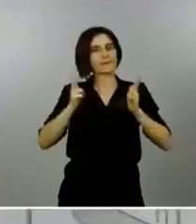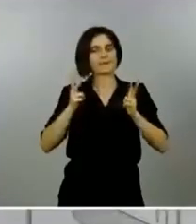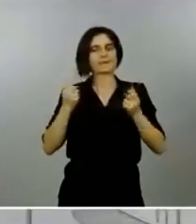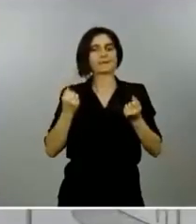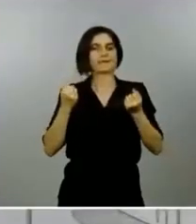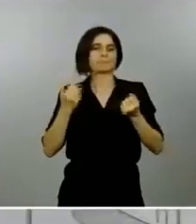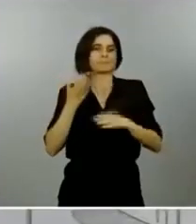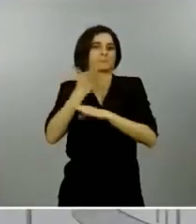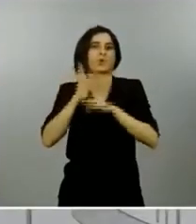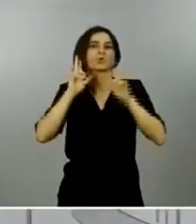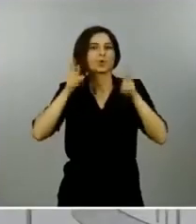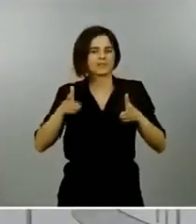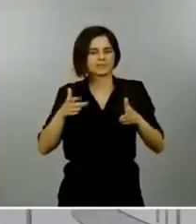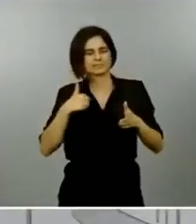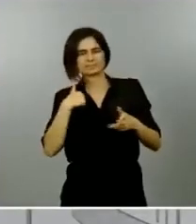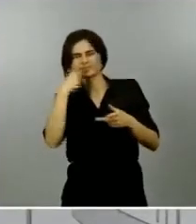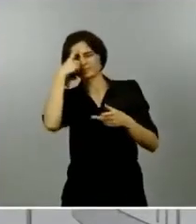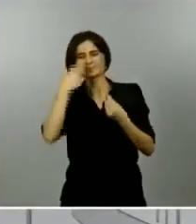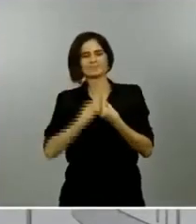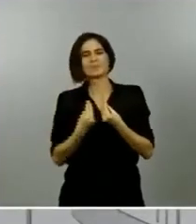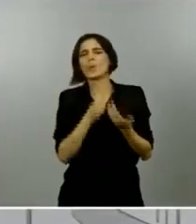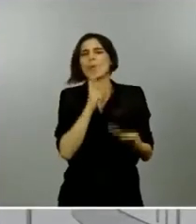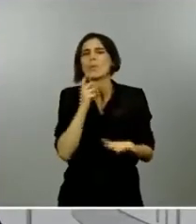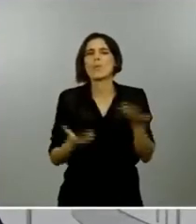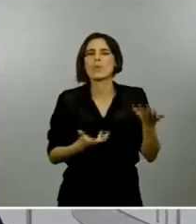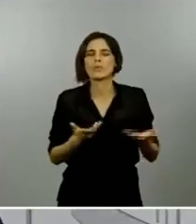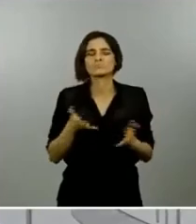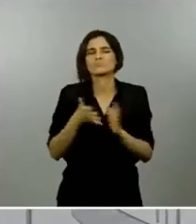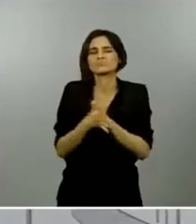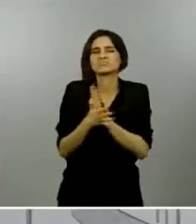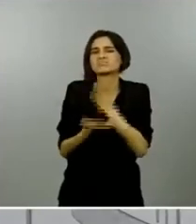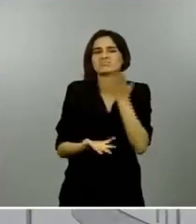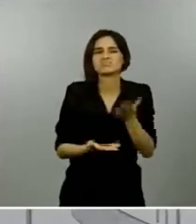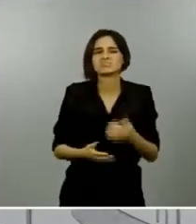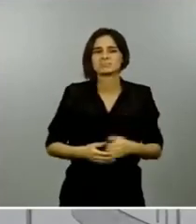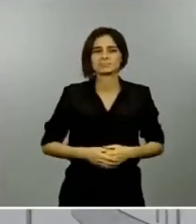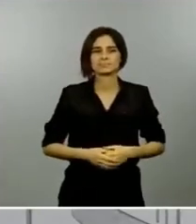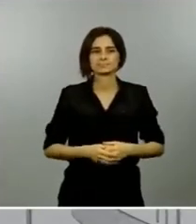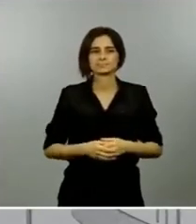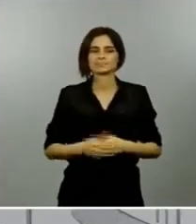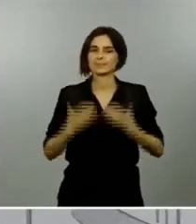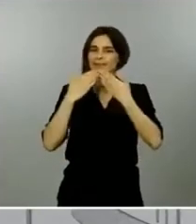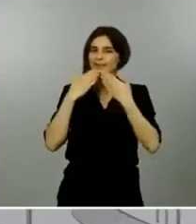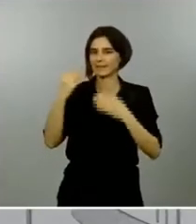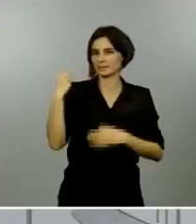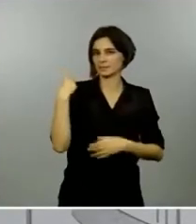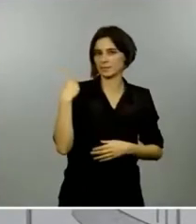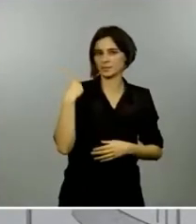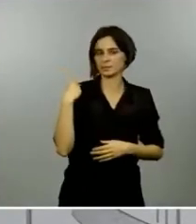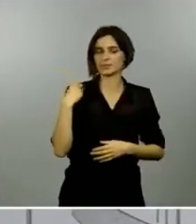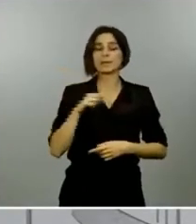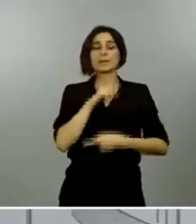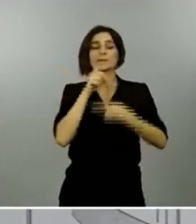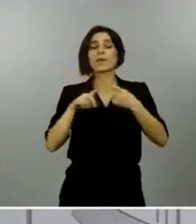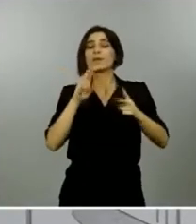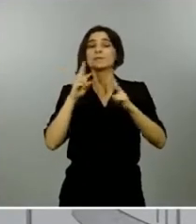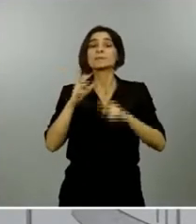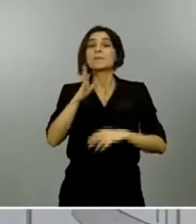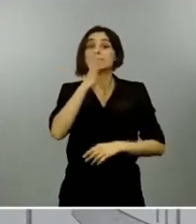Muchas gracias Fran por tus preguntas o por sus preguntas en relación con la primera de las cuestiones por precaución insisto